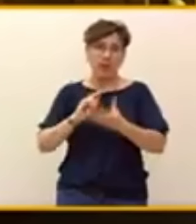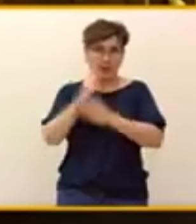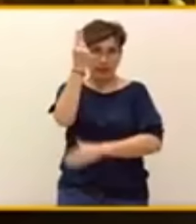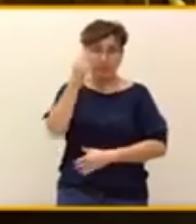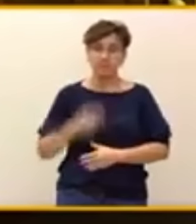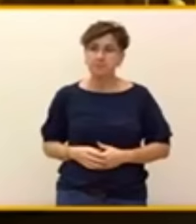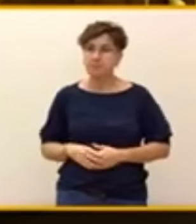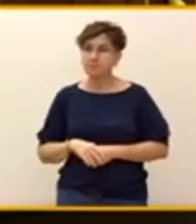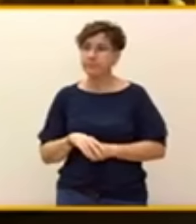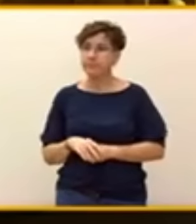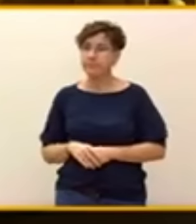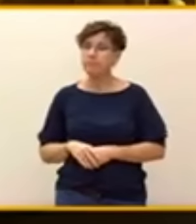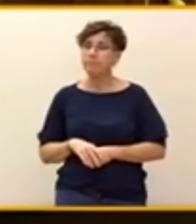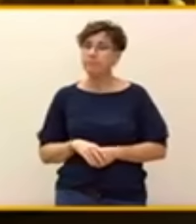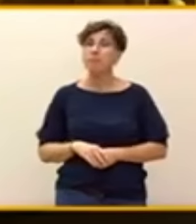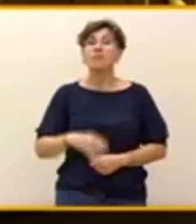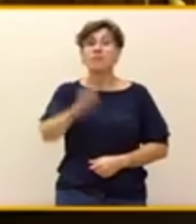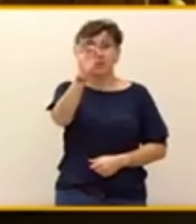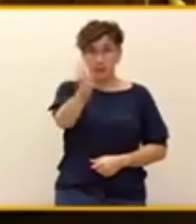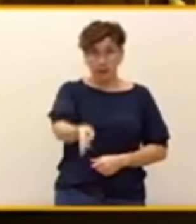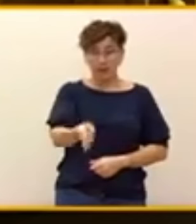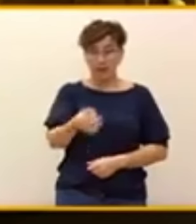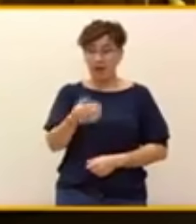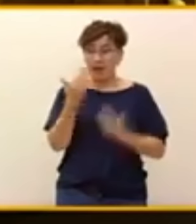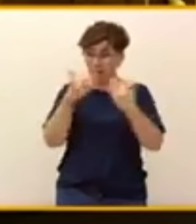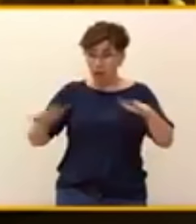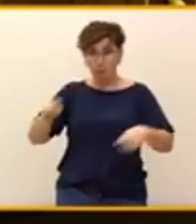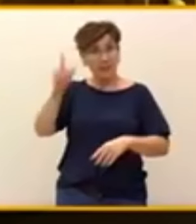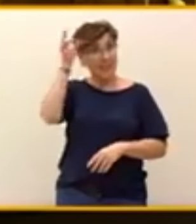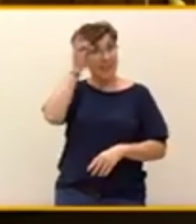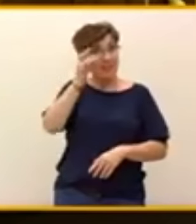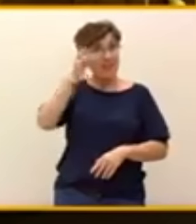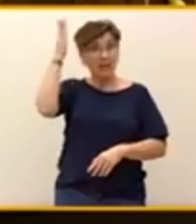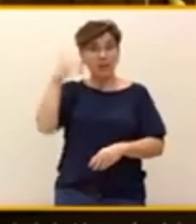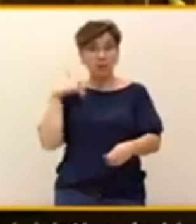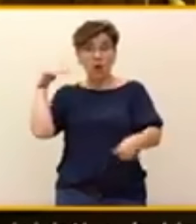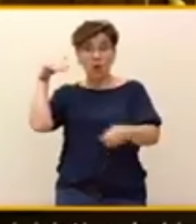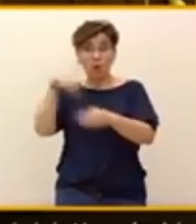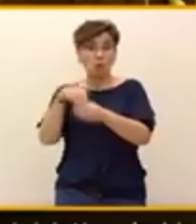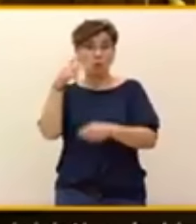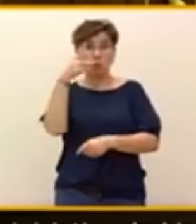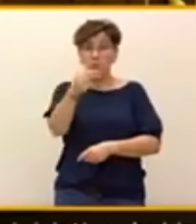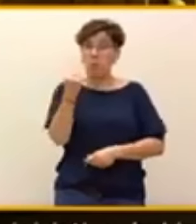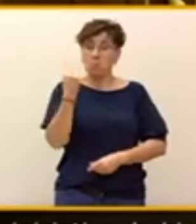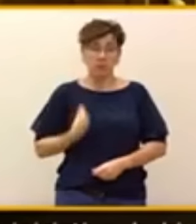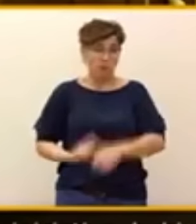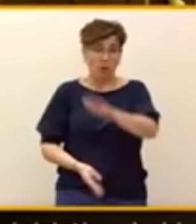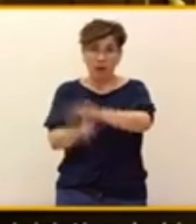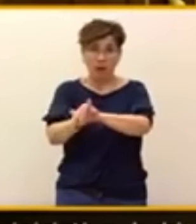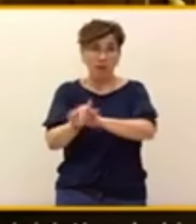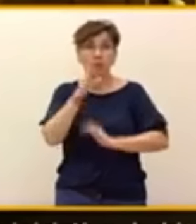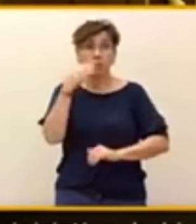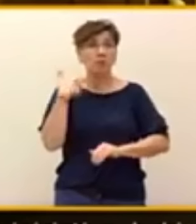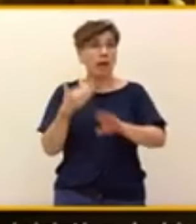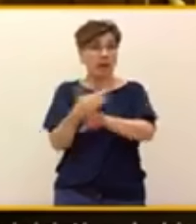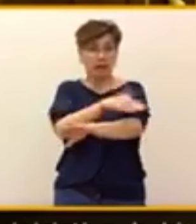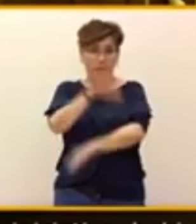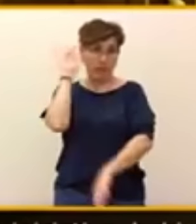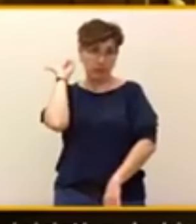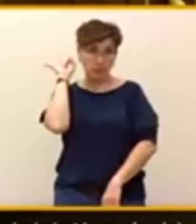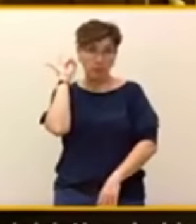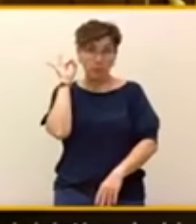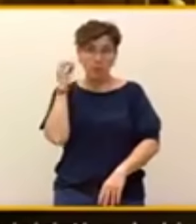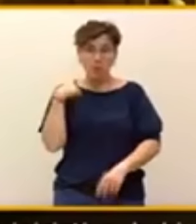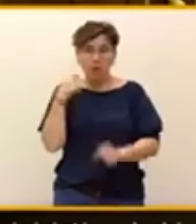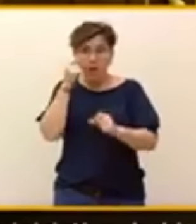de esta iniciativa, hubiese salido adelante, porque ya estaba decidido. Pero nosotros, cuando se detectó el error, rectificamos. Rectificamos